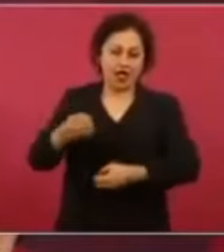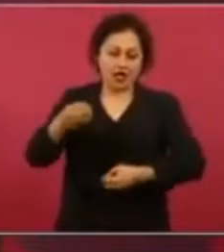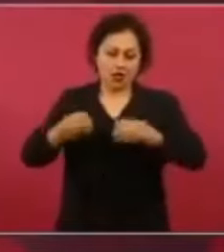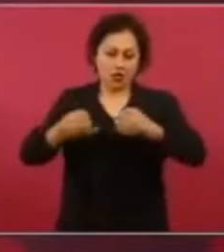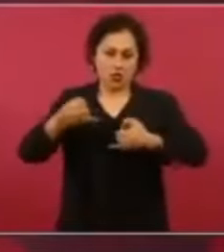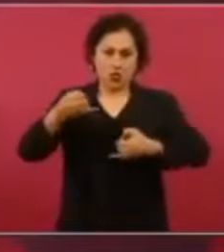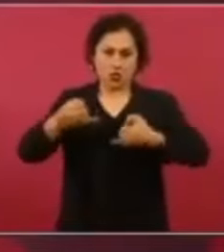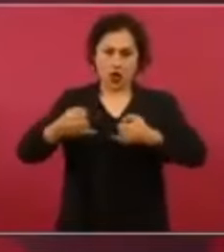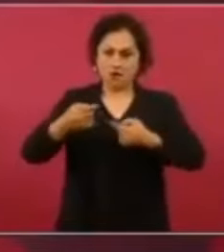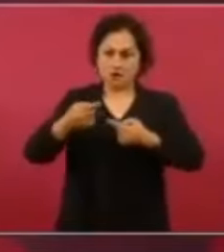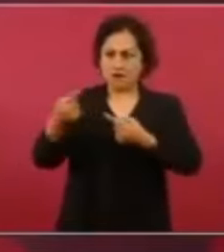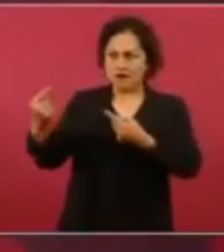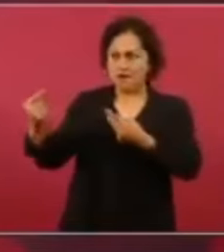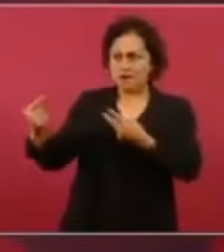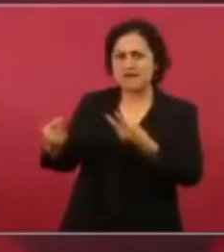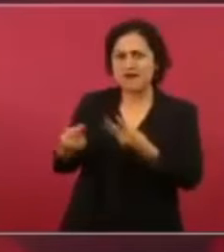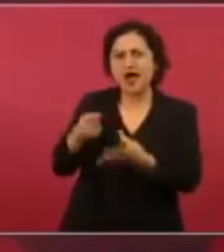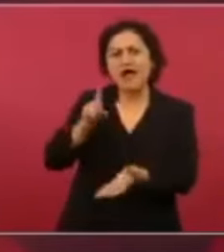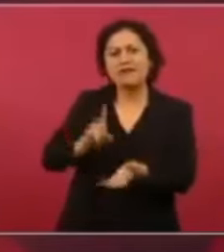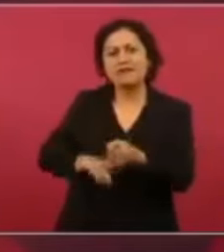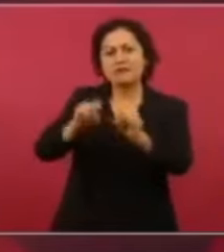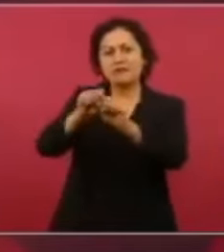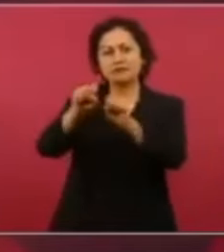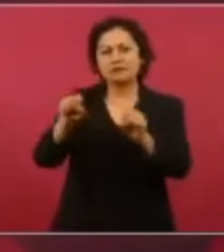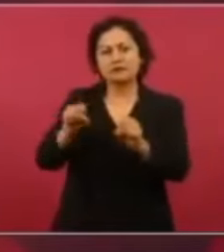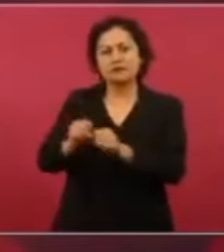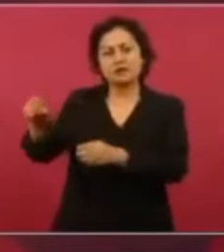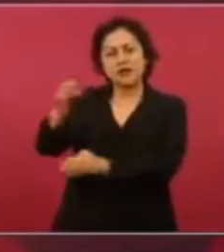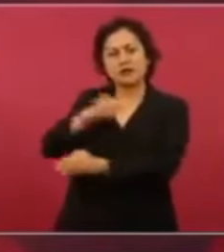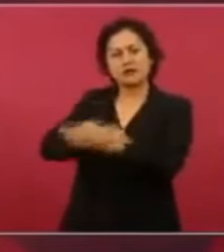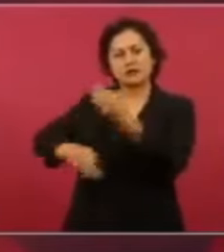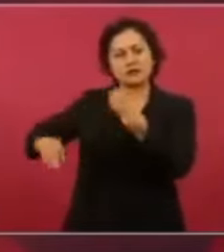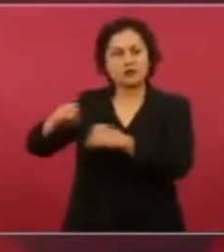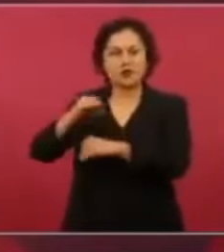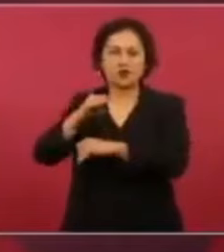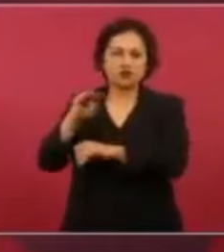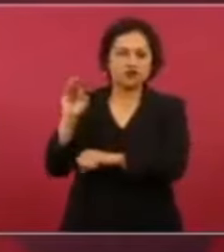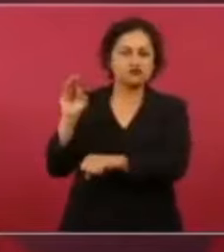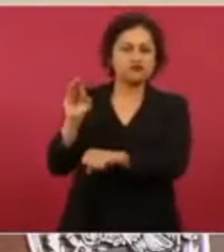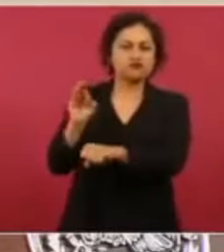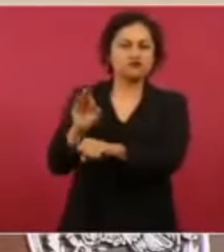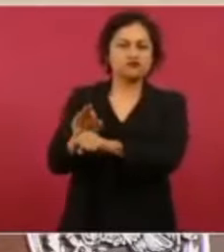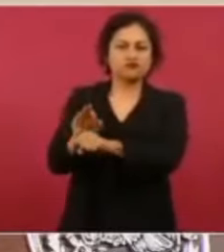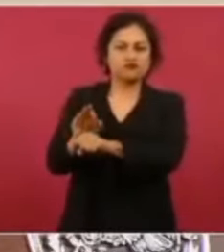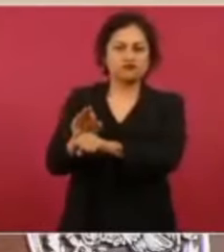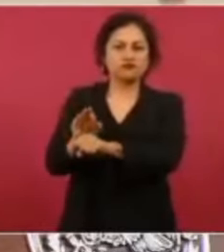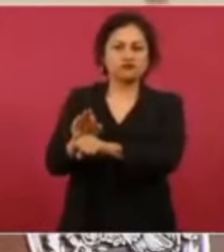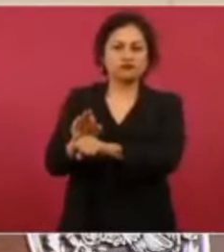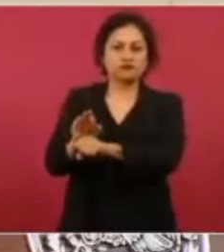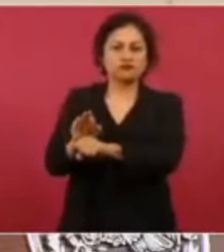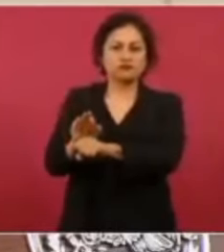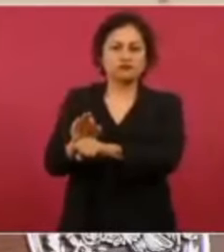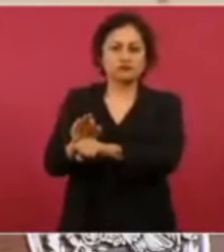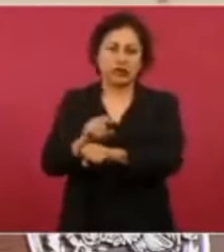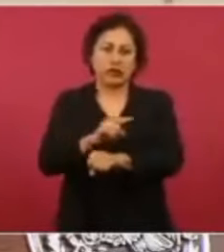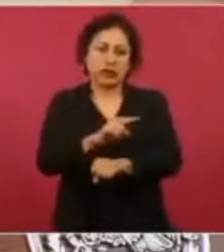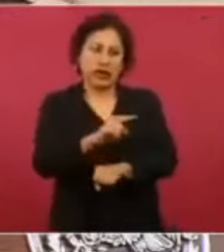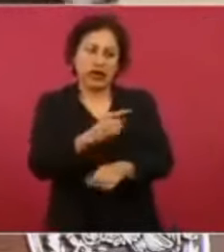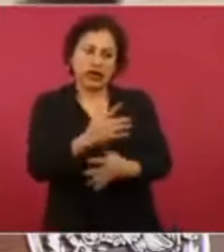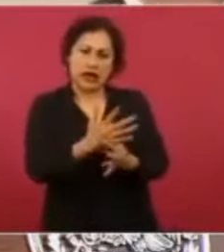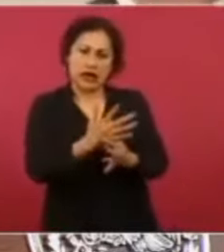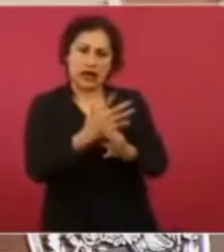en contra de la amenaza